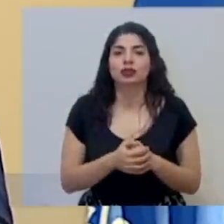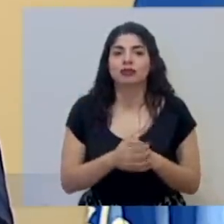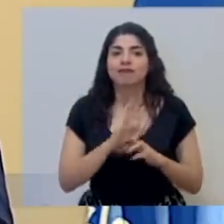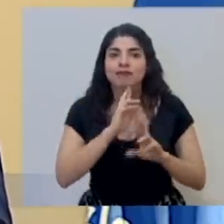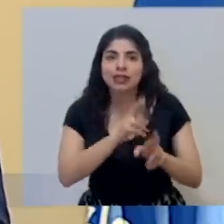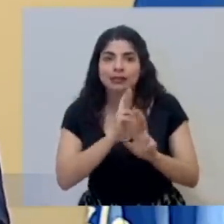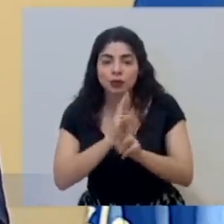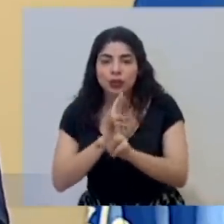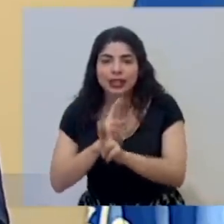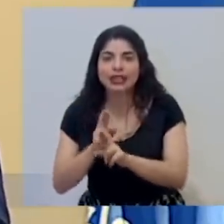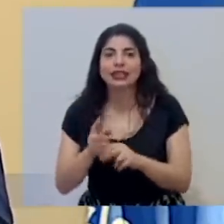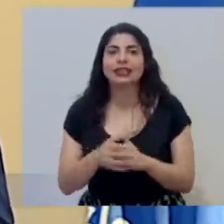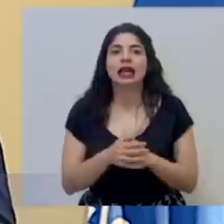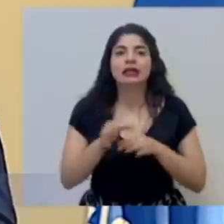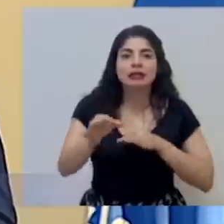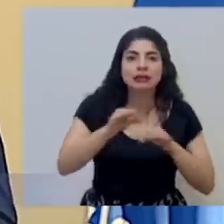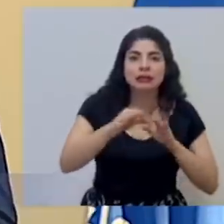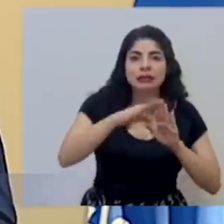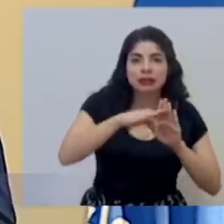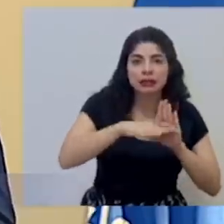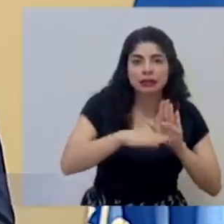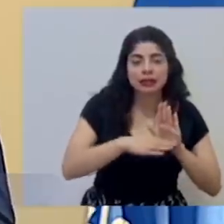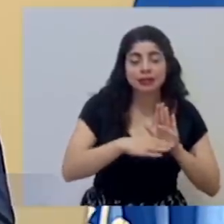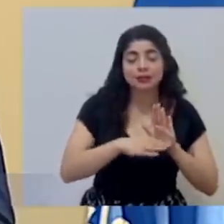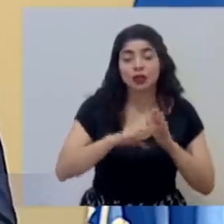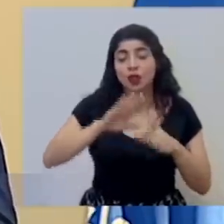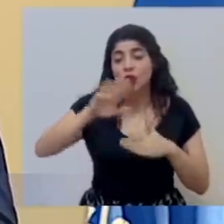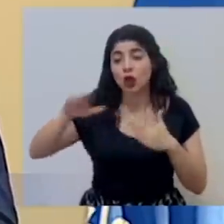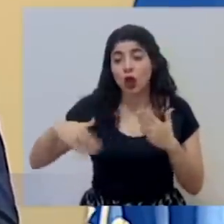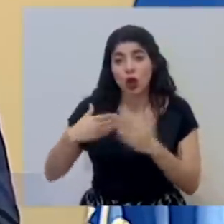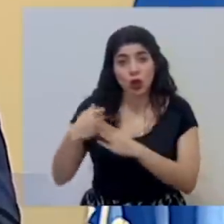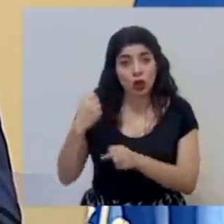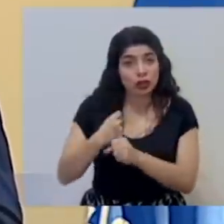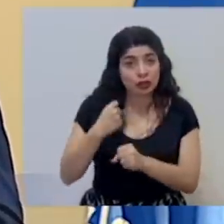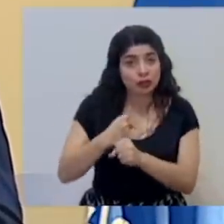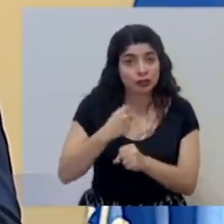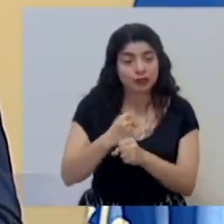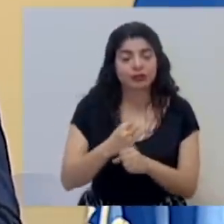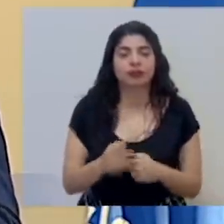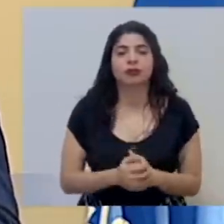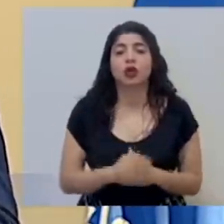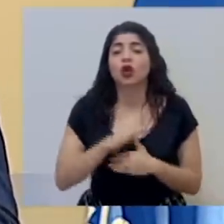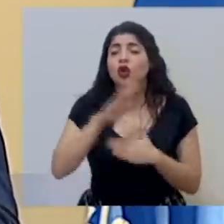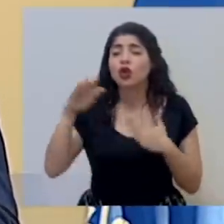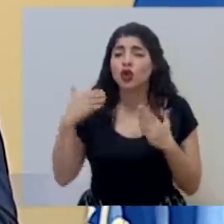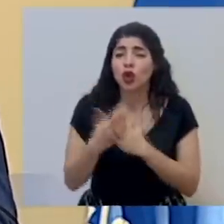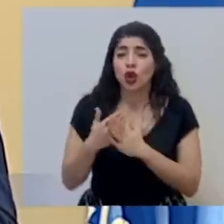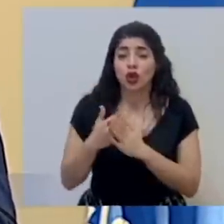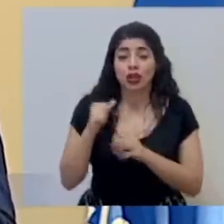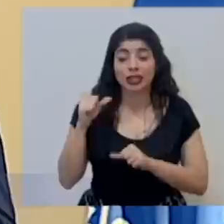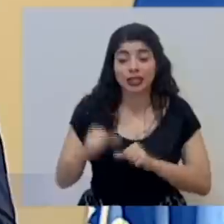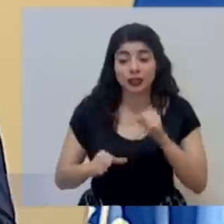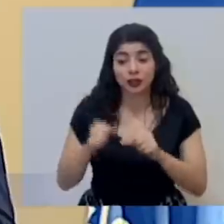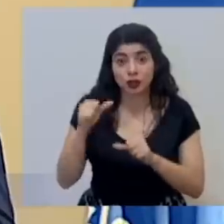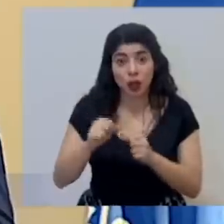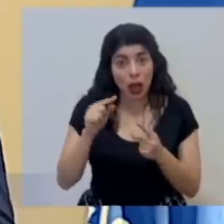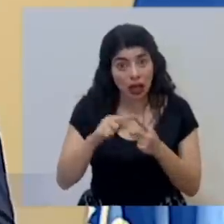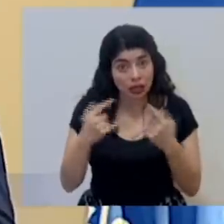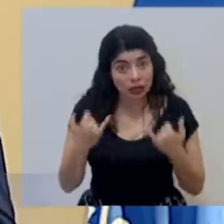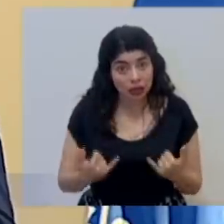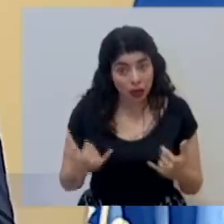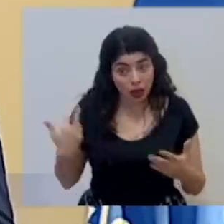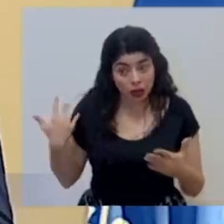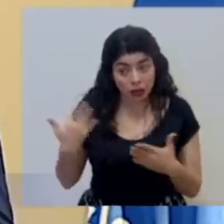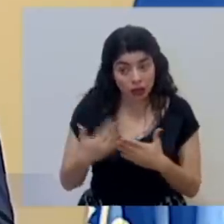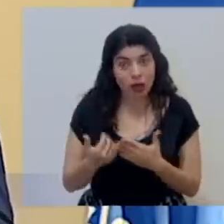respuestas o las razones de todo lo que se ha estado haciendo todos los esfuerzos que se han hecho hasta el momento han permitido